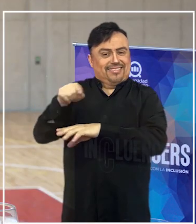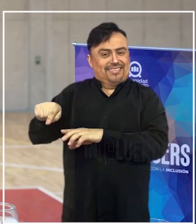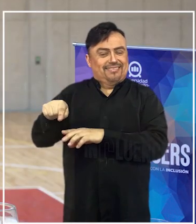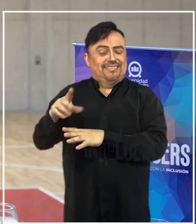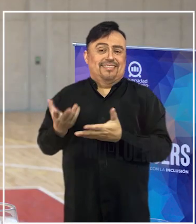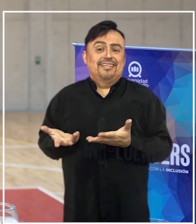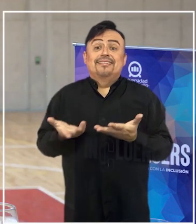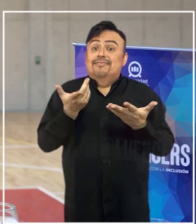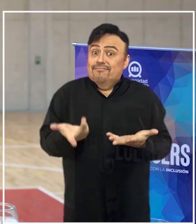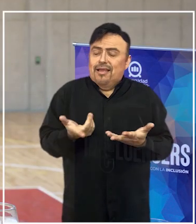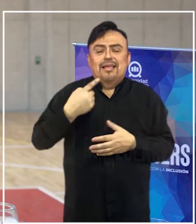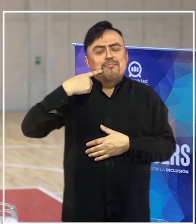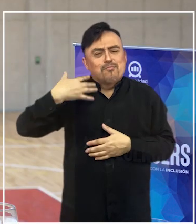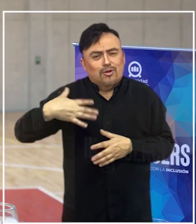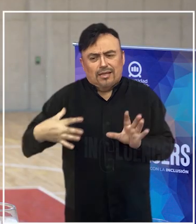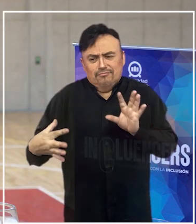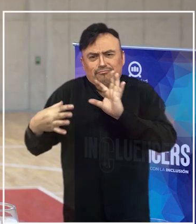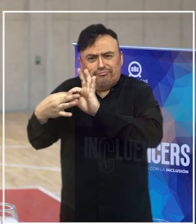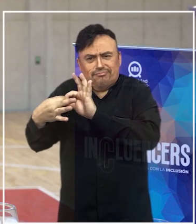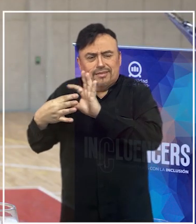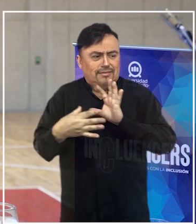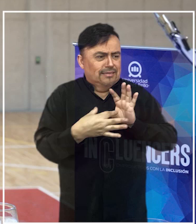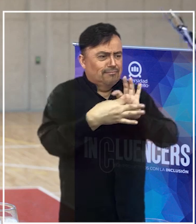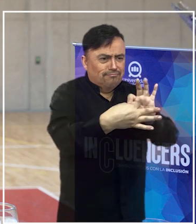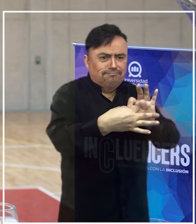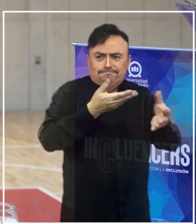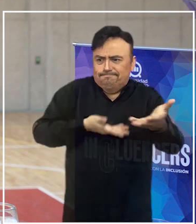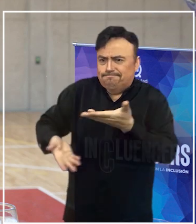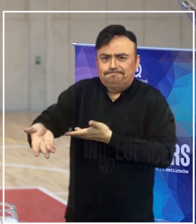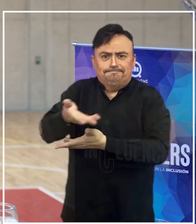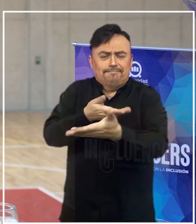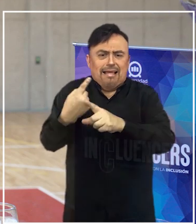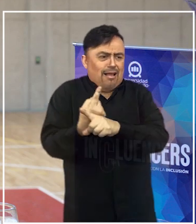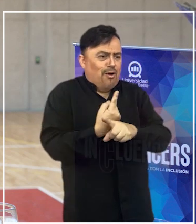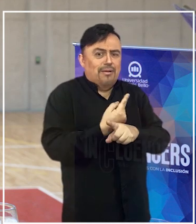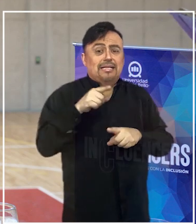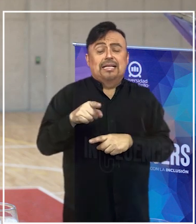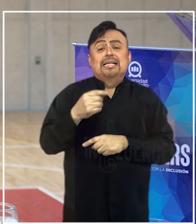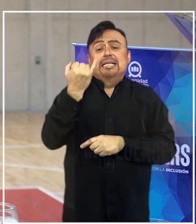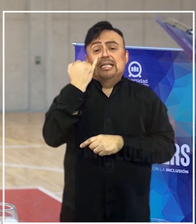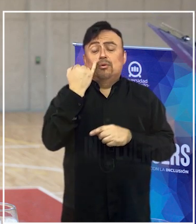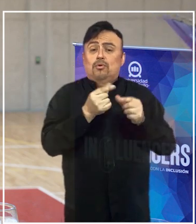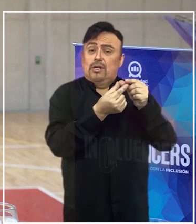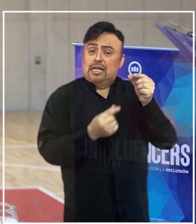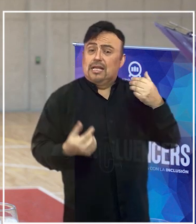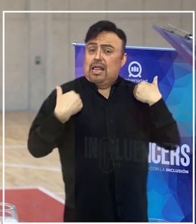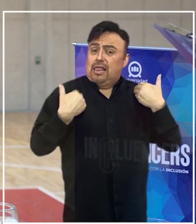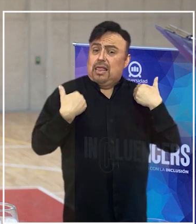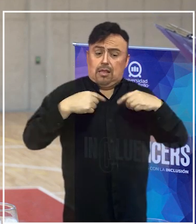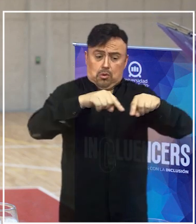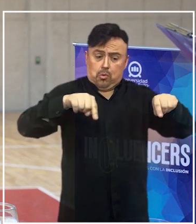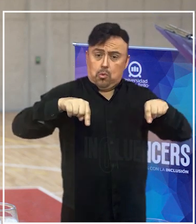vaya si es relevante tener esa conversación que el Instituto Nacional de Deporte también facilite